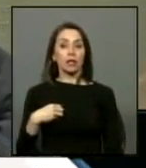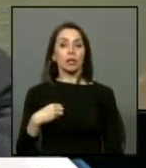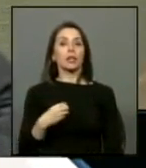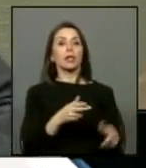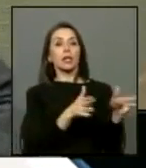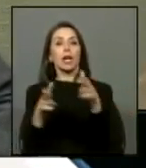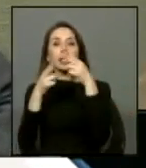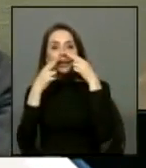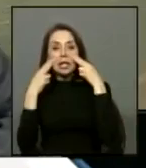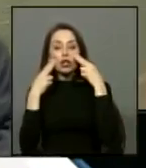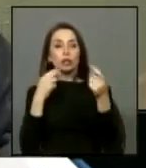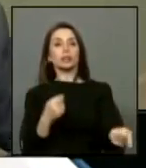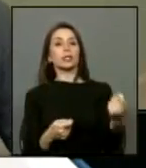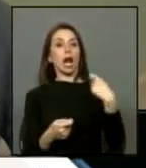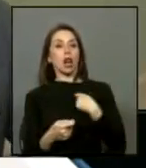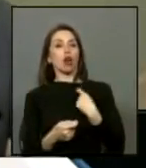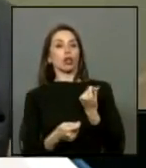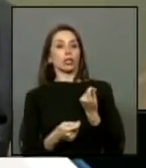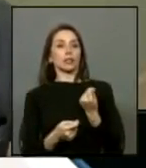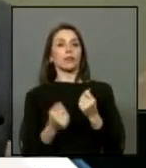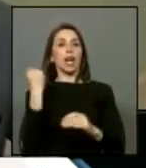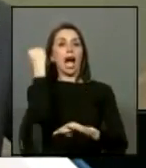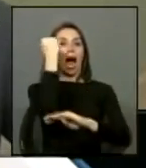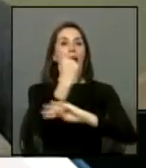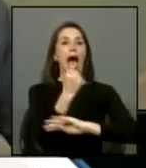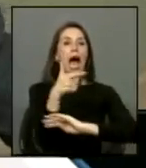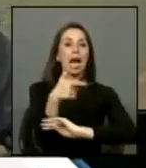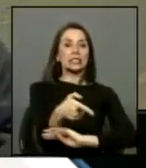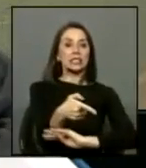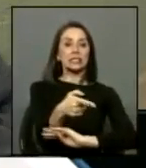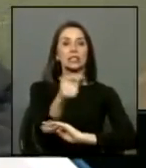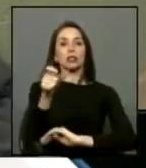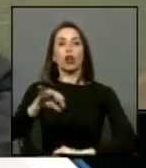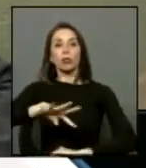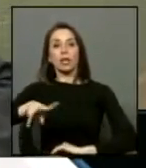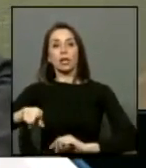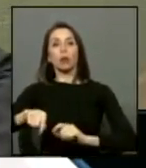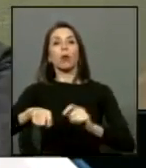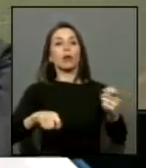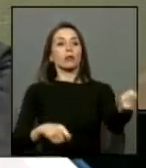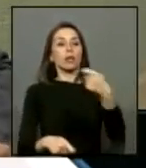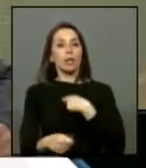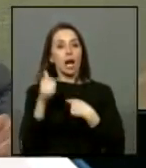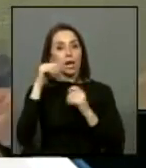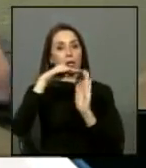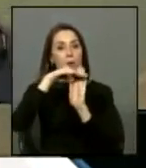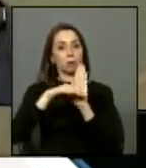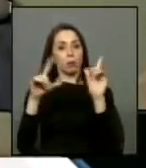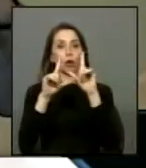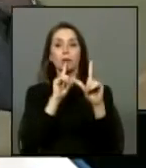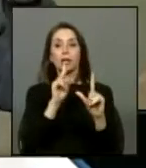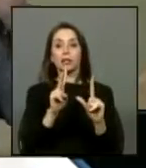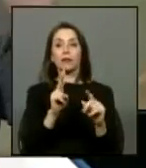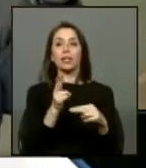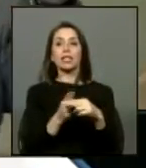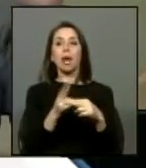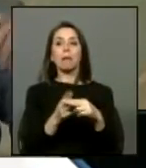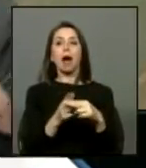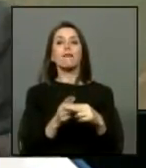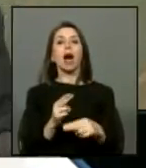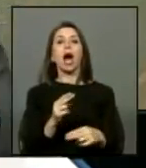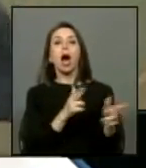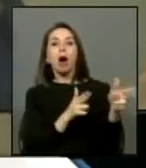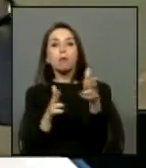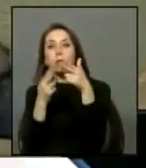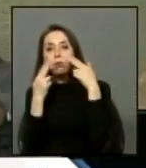terroristas lo van a recibir asesinos lo van a recibir delincuentes que ayer en un programa de televisión lo llamaban combatientes